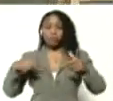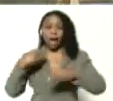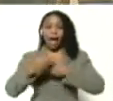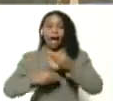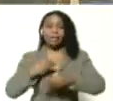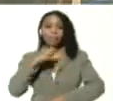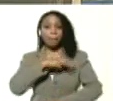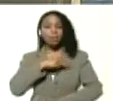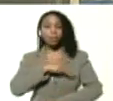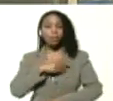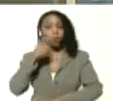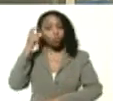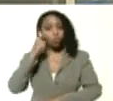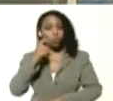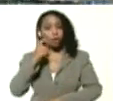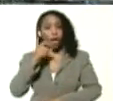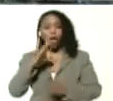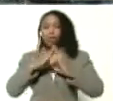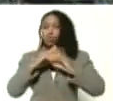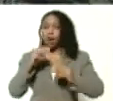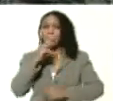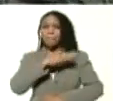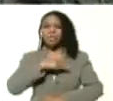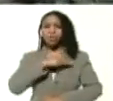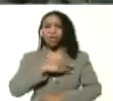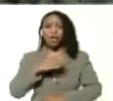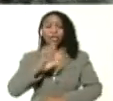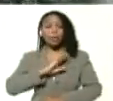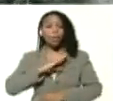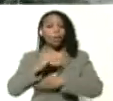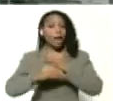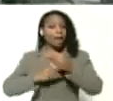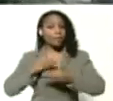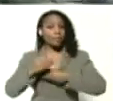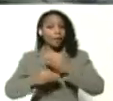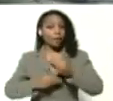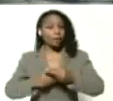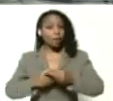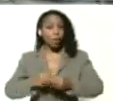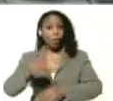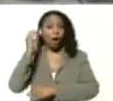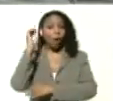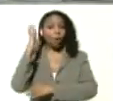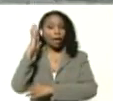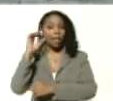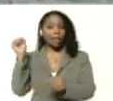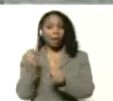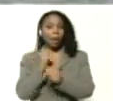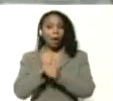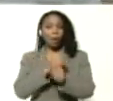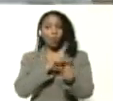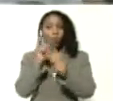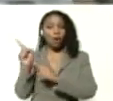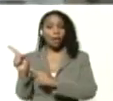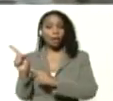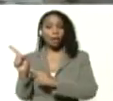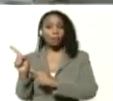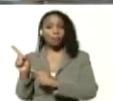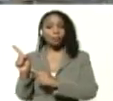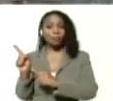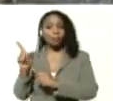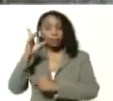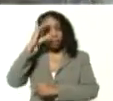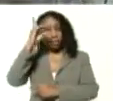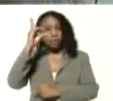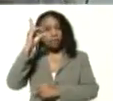Sucre de todas las misiones tenemos que hacer una jornada de trabajo como esta Aristóbulo Delsi